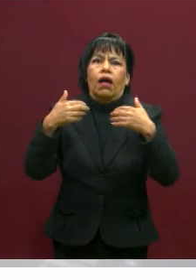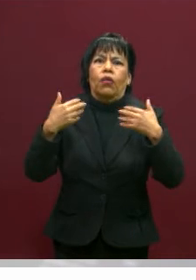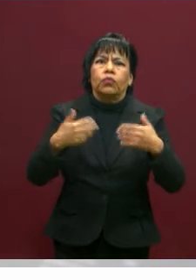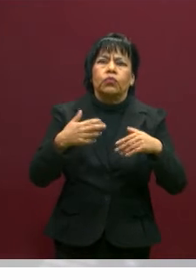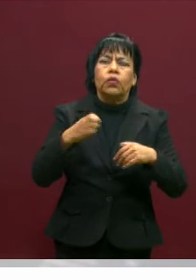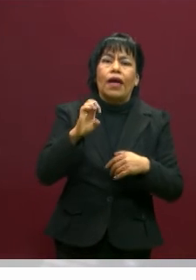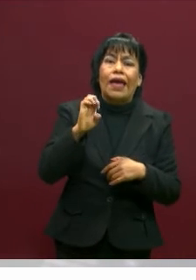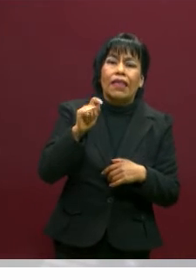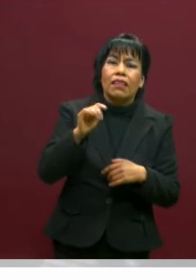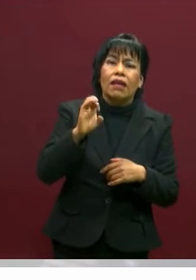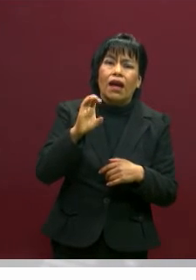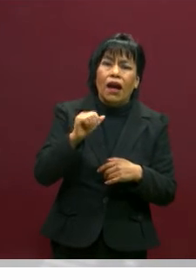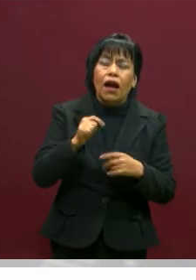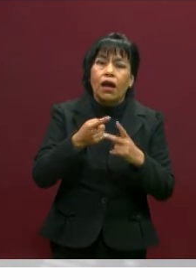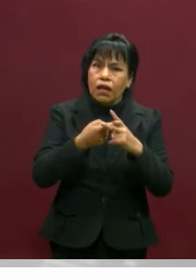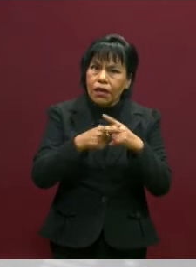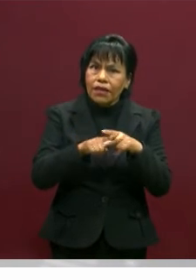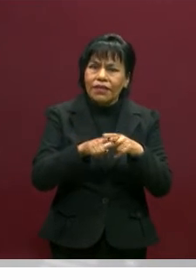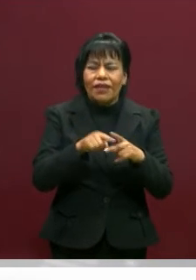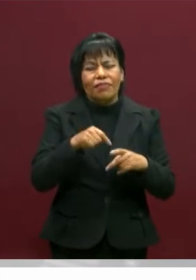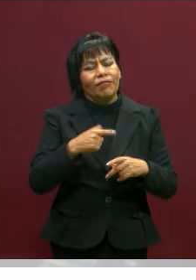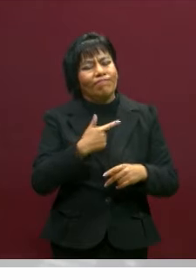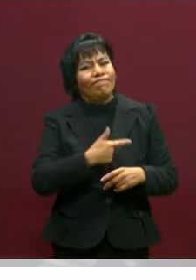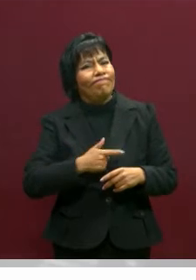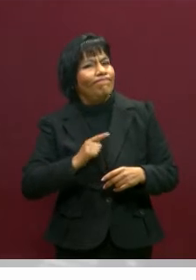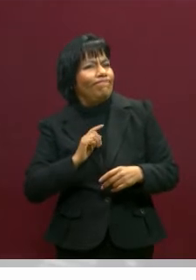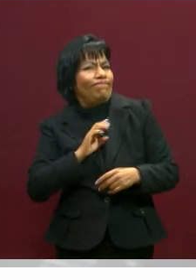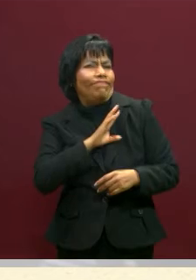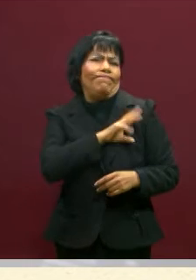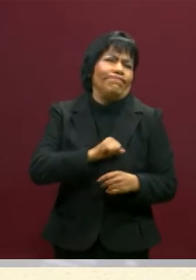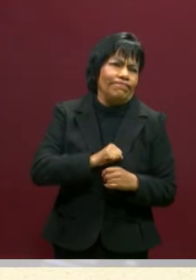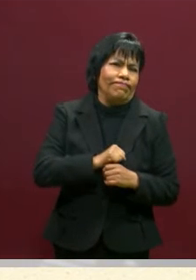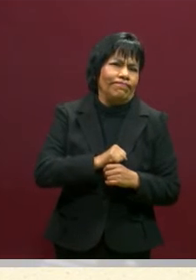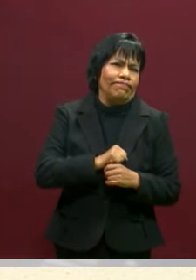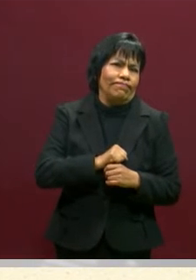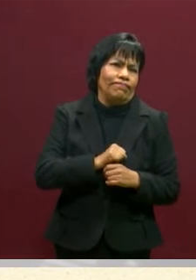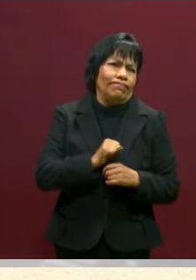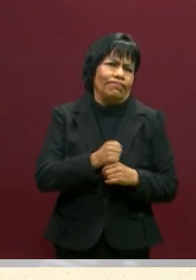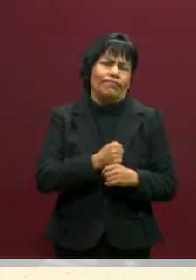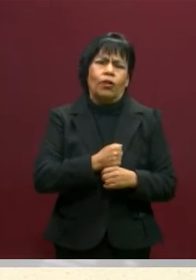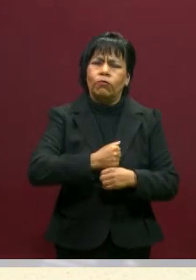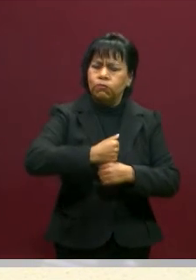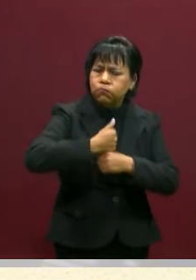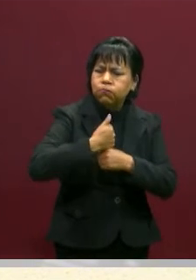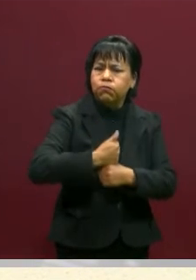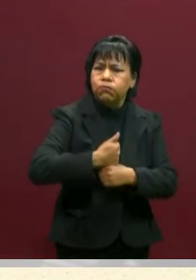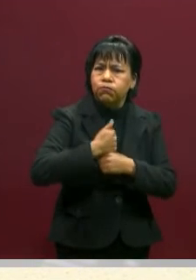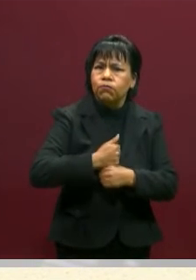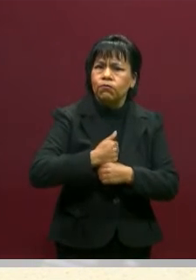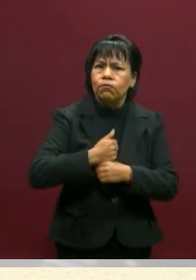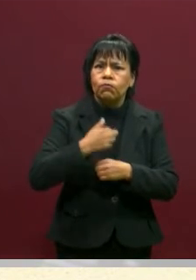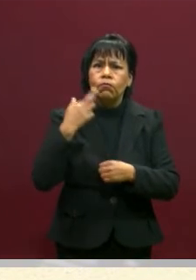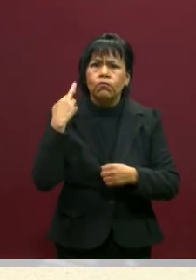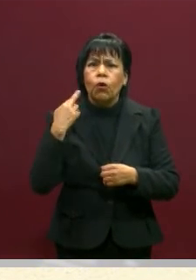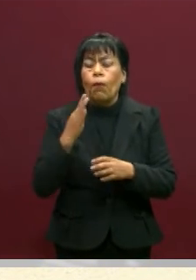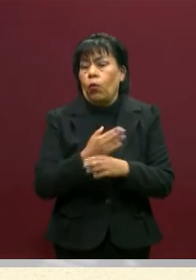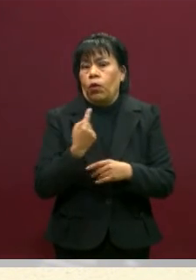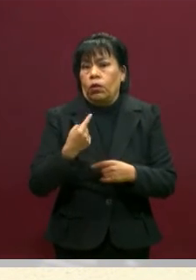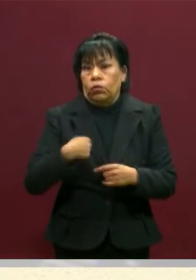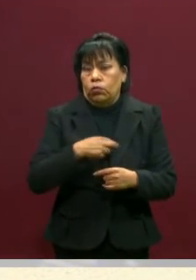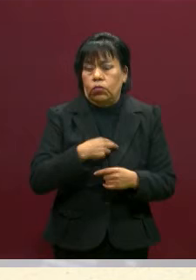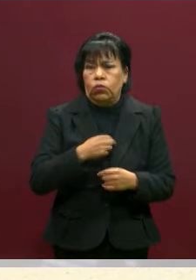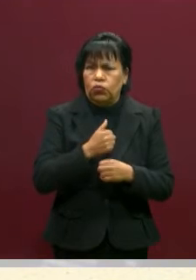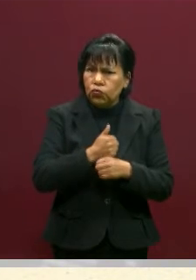ética. A mí me encanta esta parte porque... El primer grito del sufrimiento. Del sufrimiento, sí. Porque si no sufriéramos,